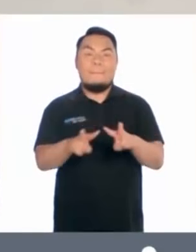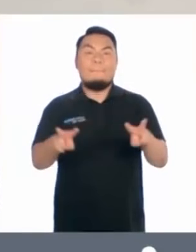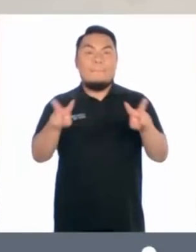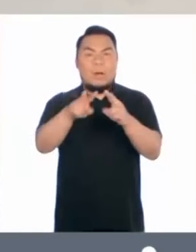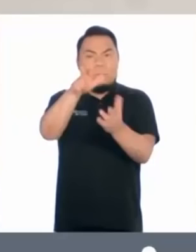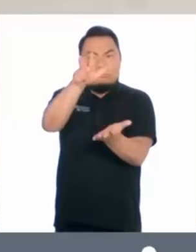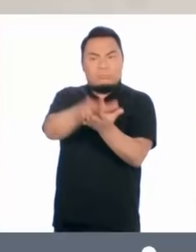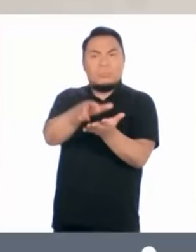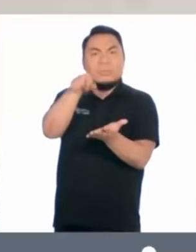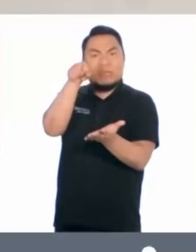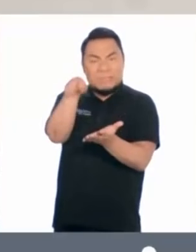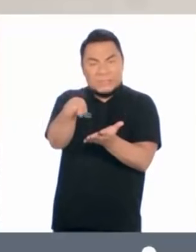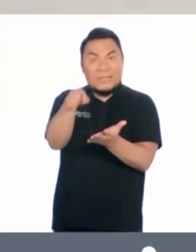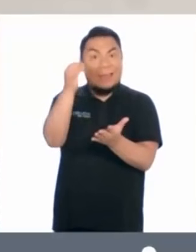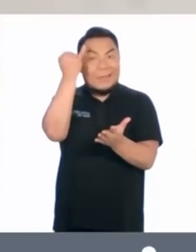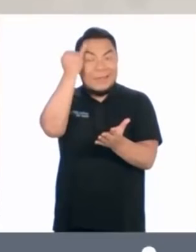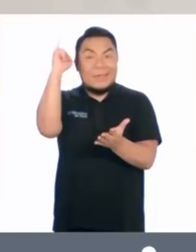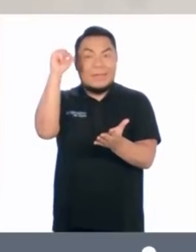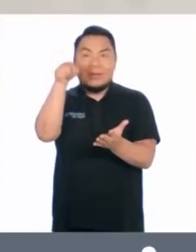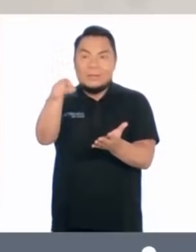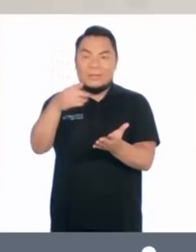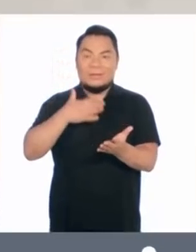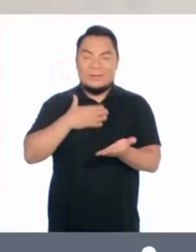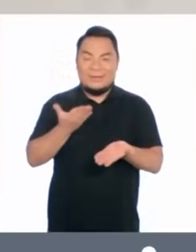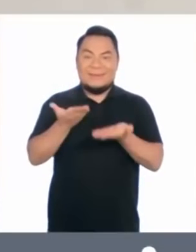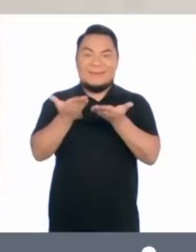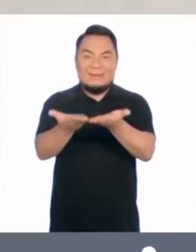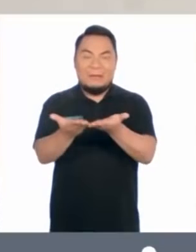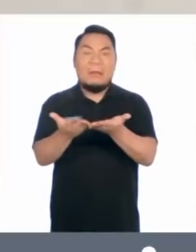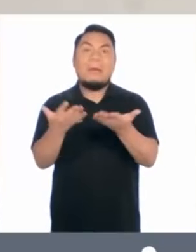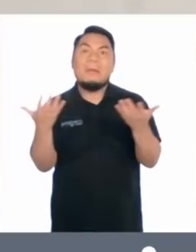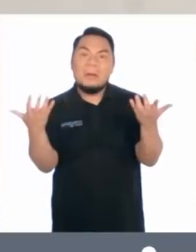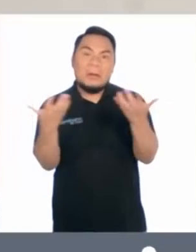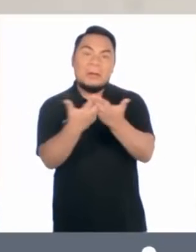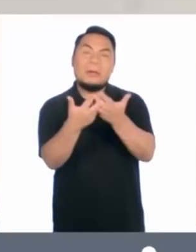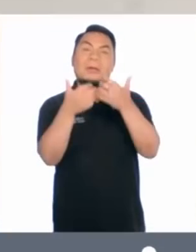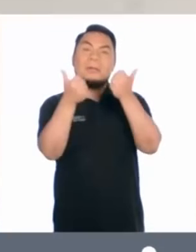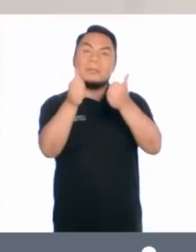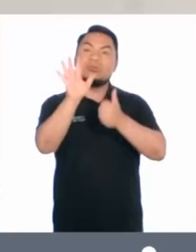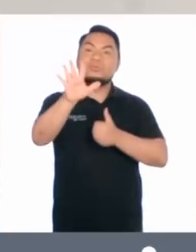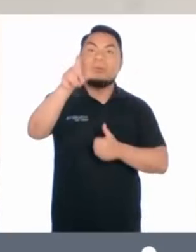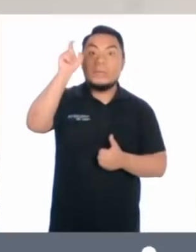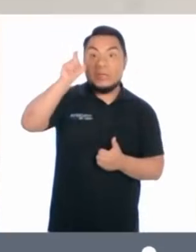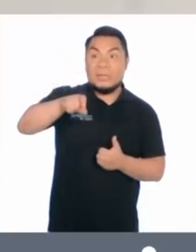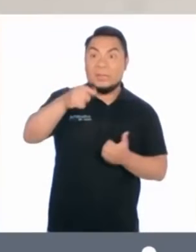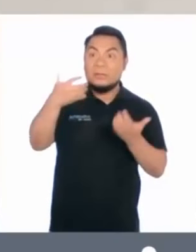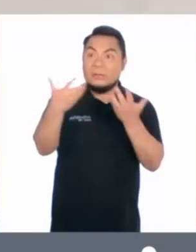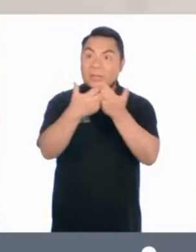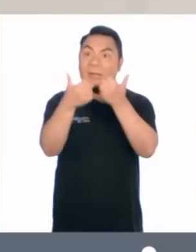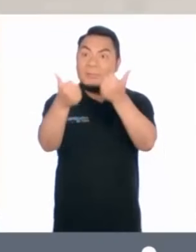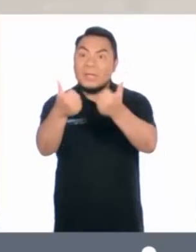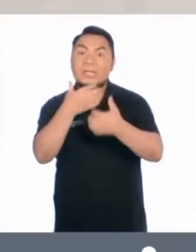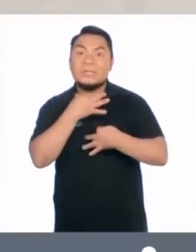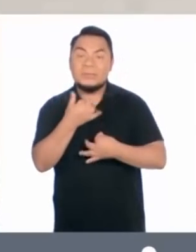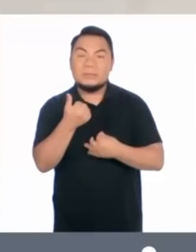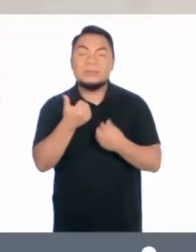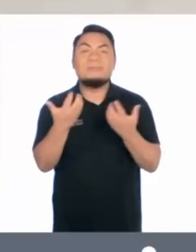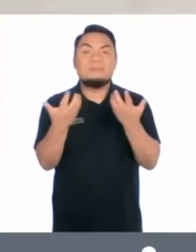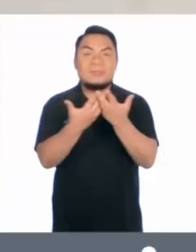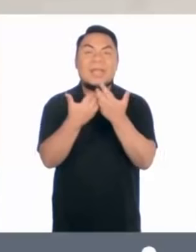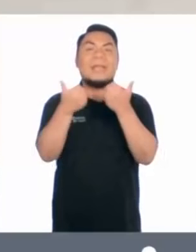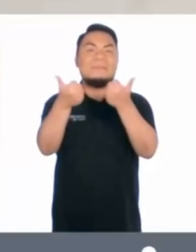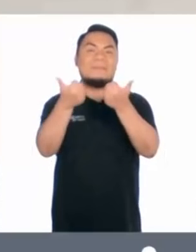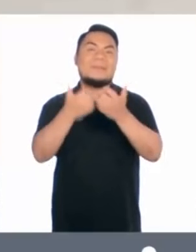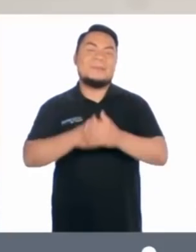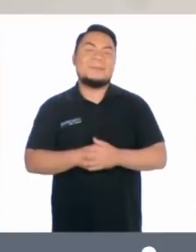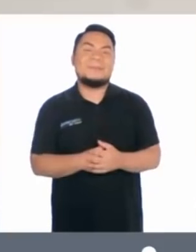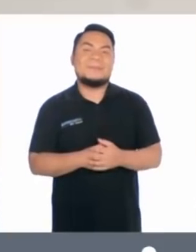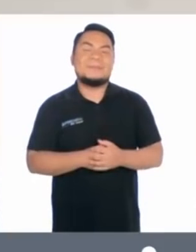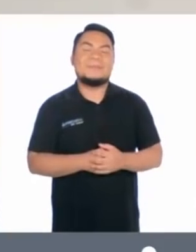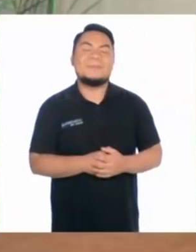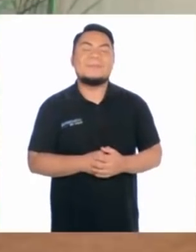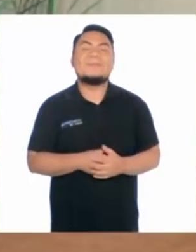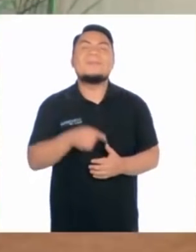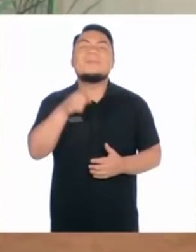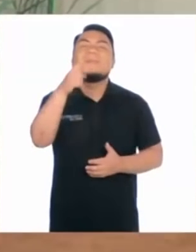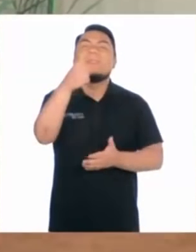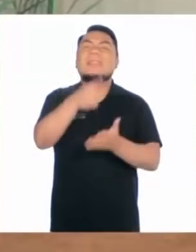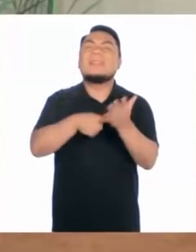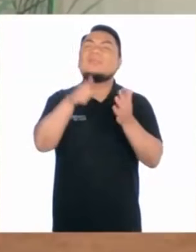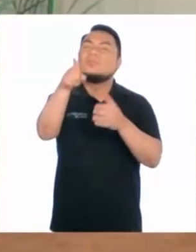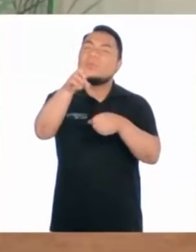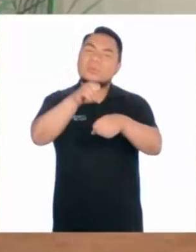validar si es que estas ideas que yo tenía correspondían a sus necesidades e intereses. ¿Qué